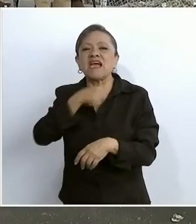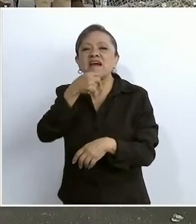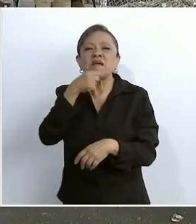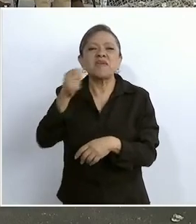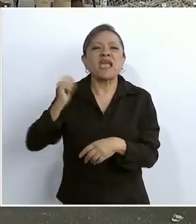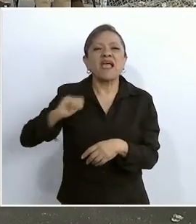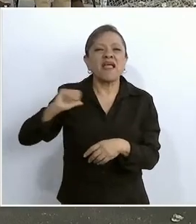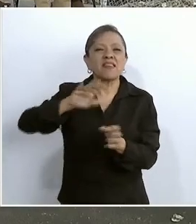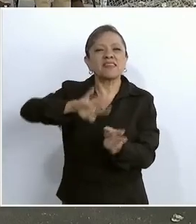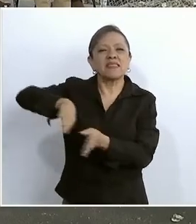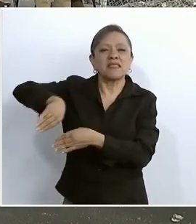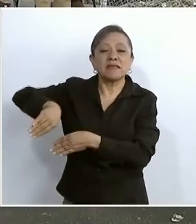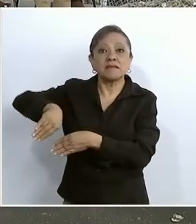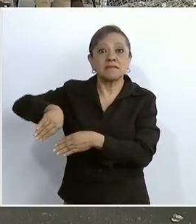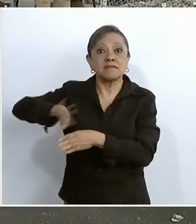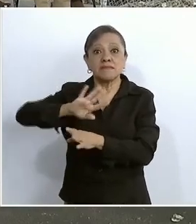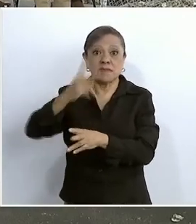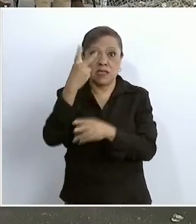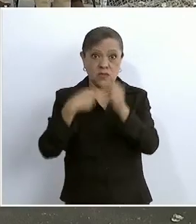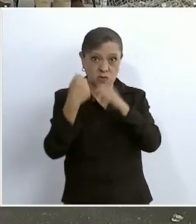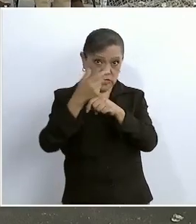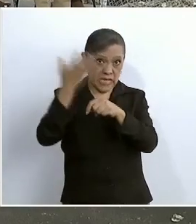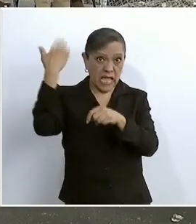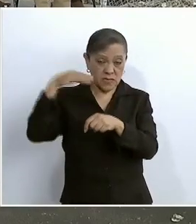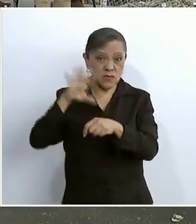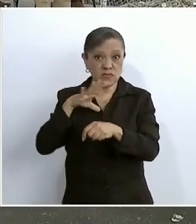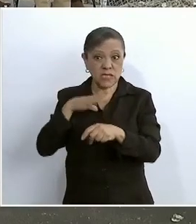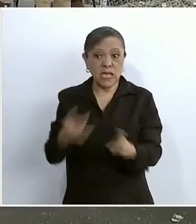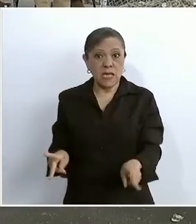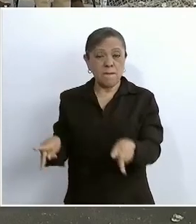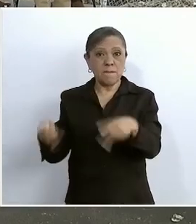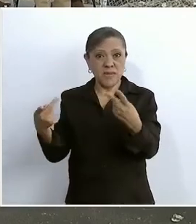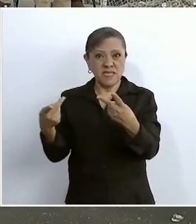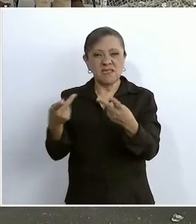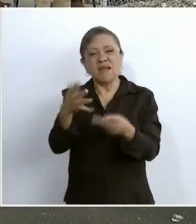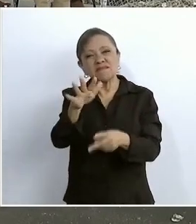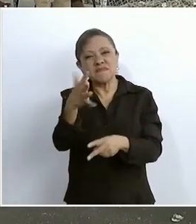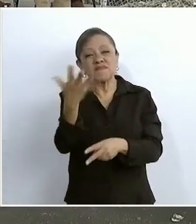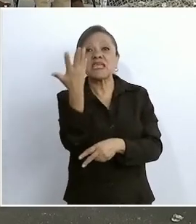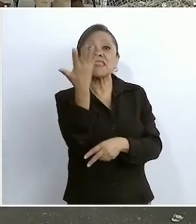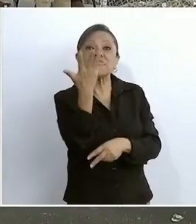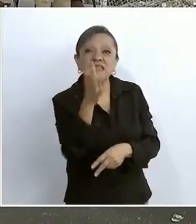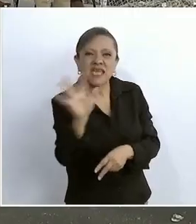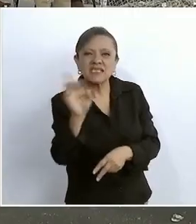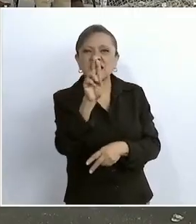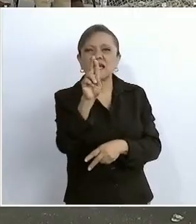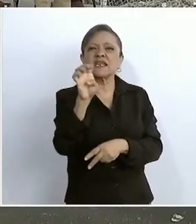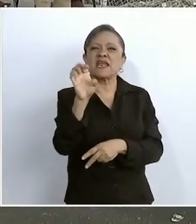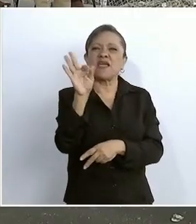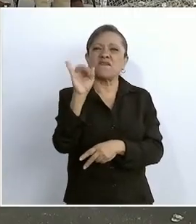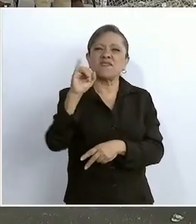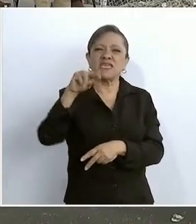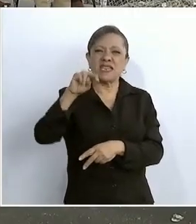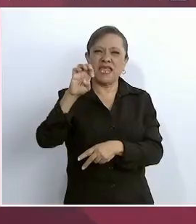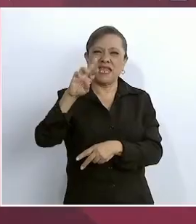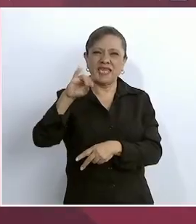habían en venta hace dos años como 10 refinerías en Texas